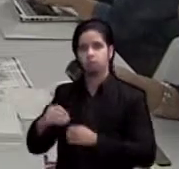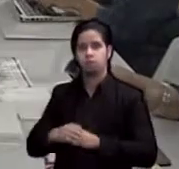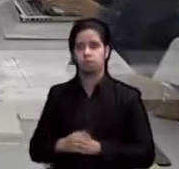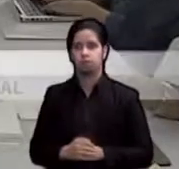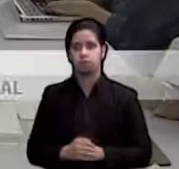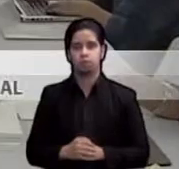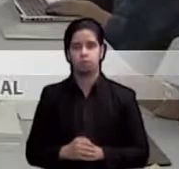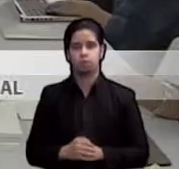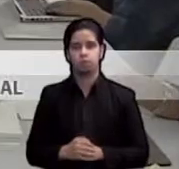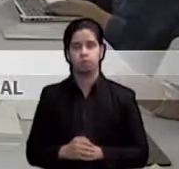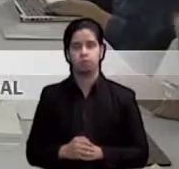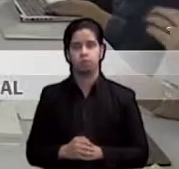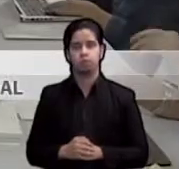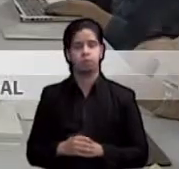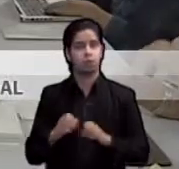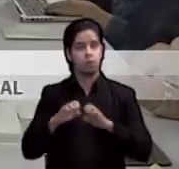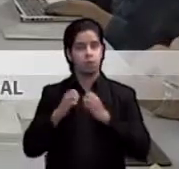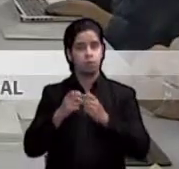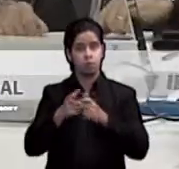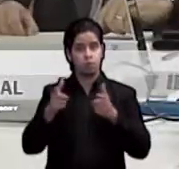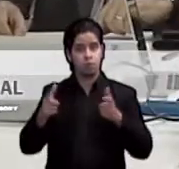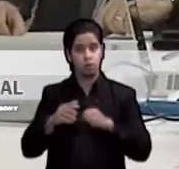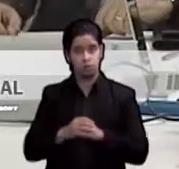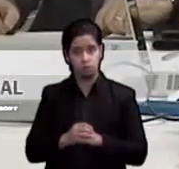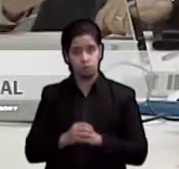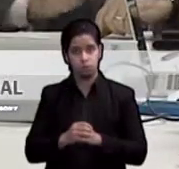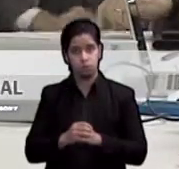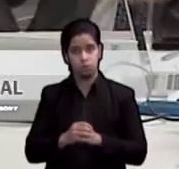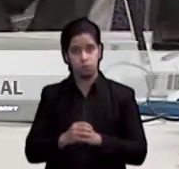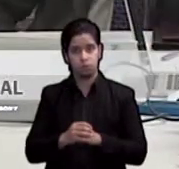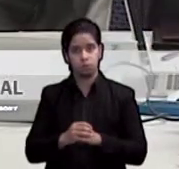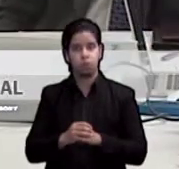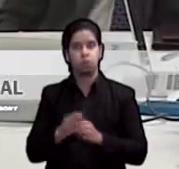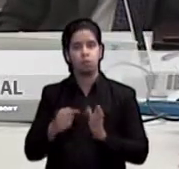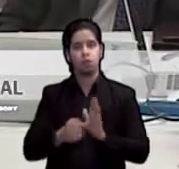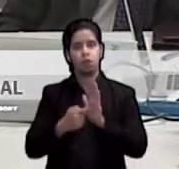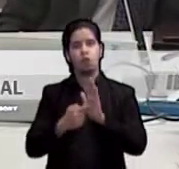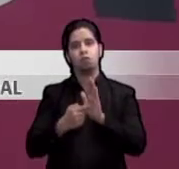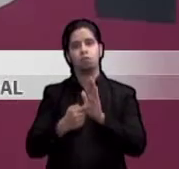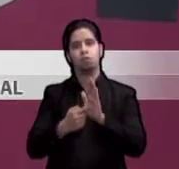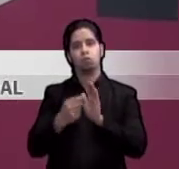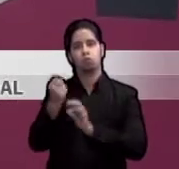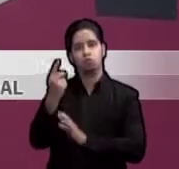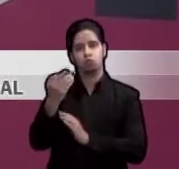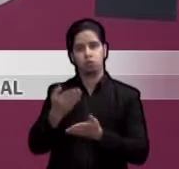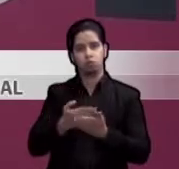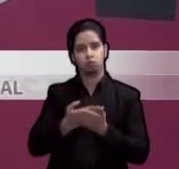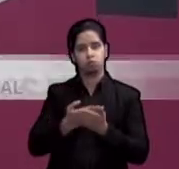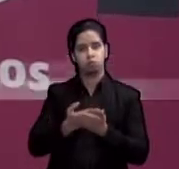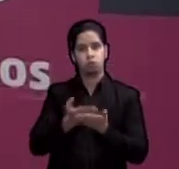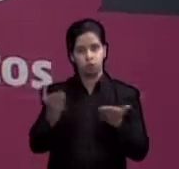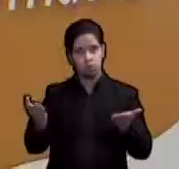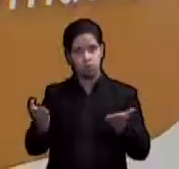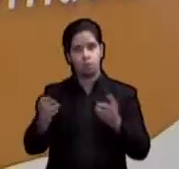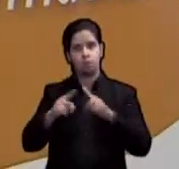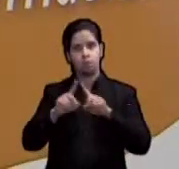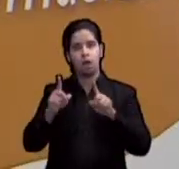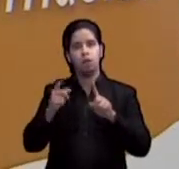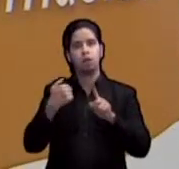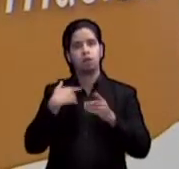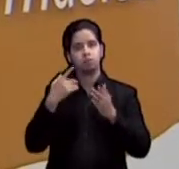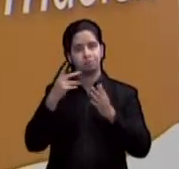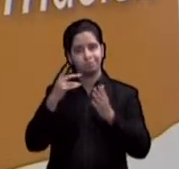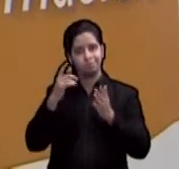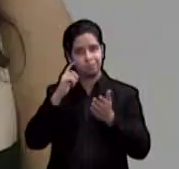Espacios Abiertos presentó lo que identificaron como dos herramientas de acceso de información y videos educativos para identificar los